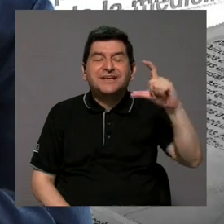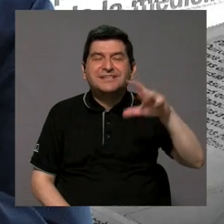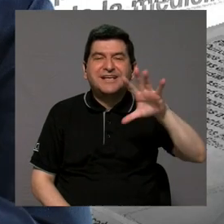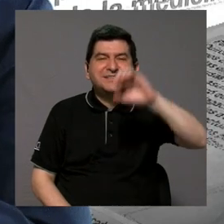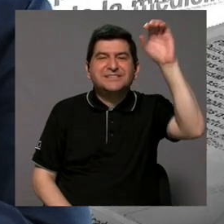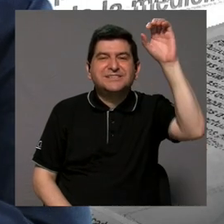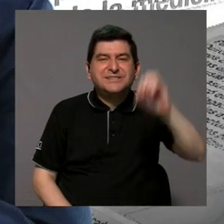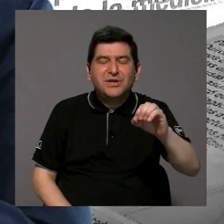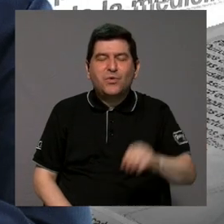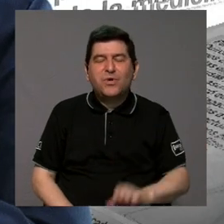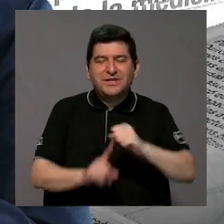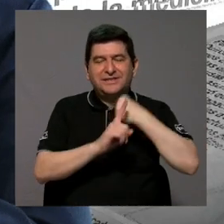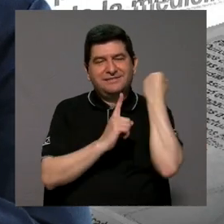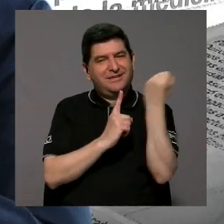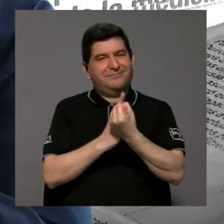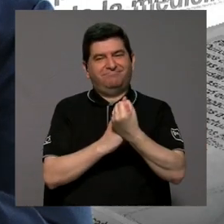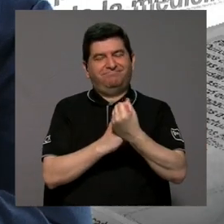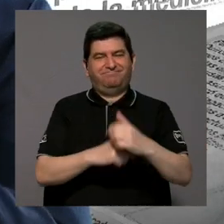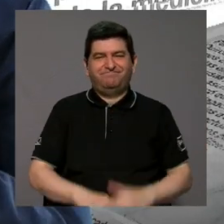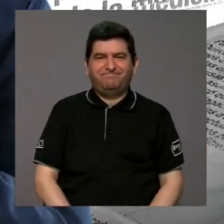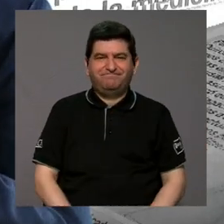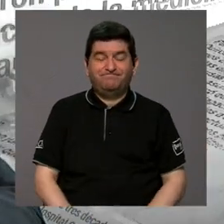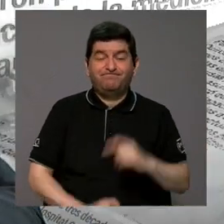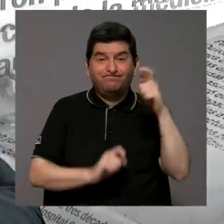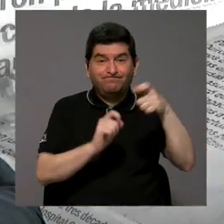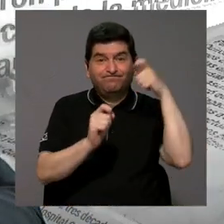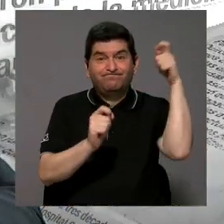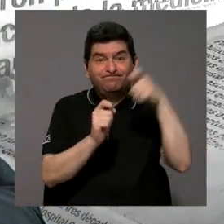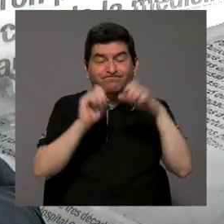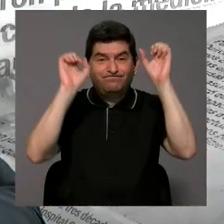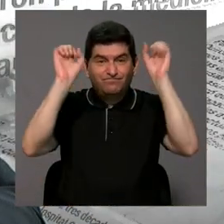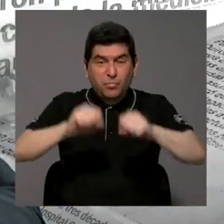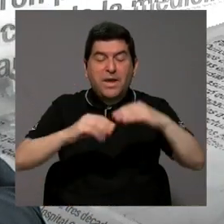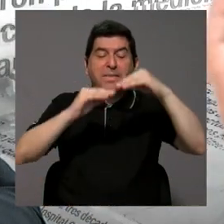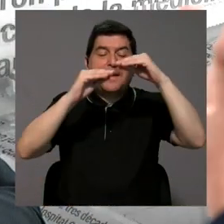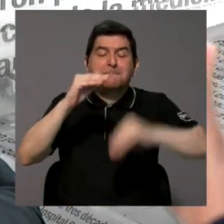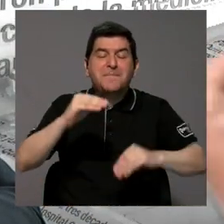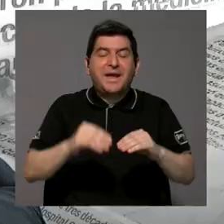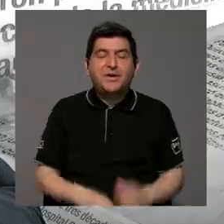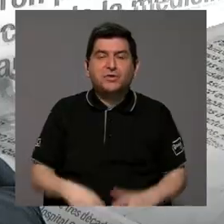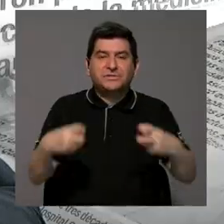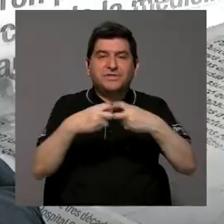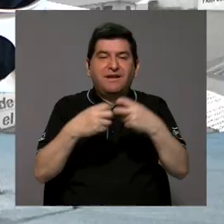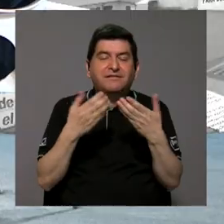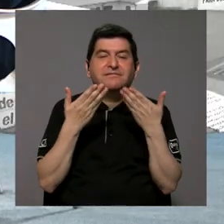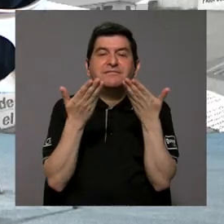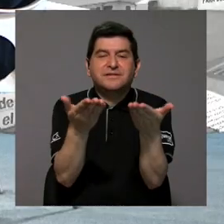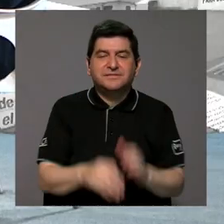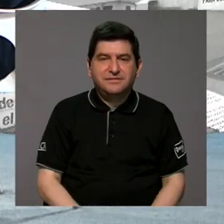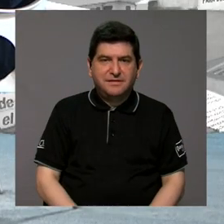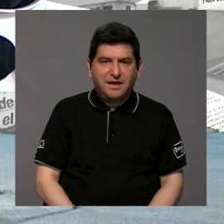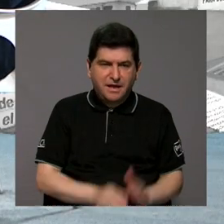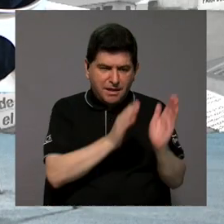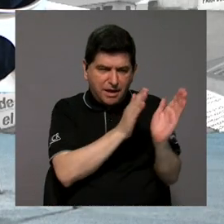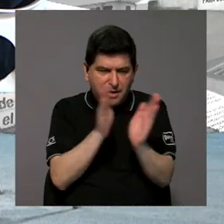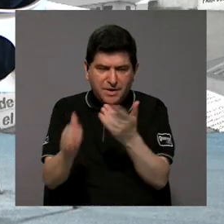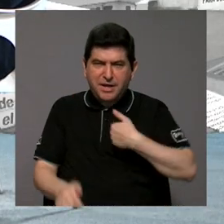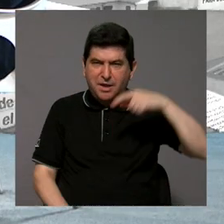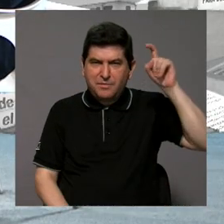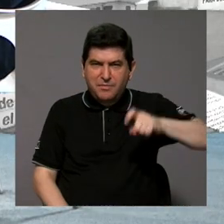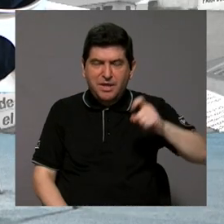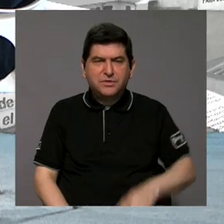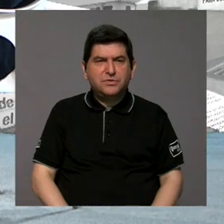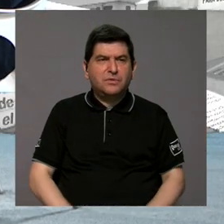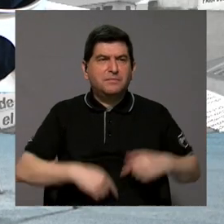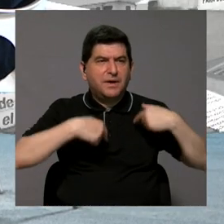100% con un 50% de estado de salud porque precisamente puedo entregar menos energía entonces el planeamiento que yo